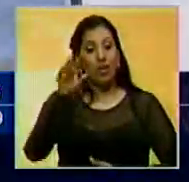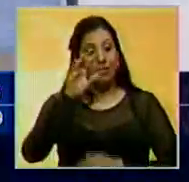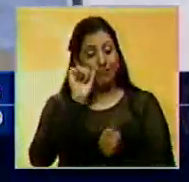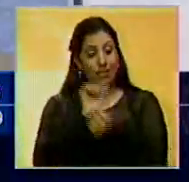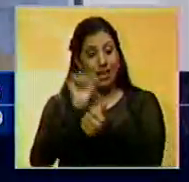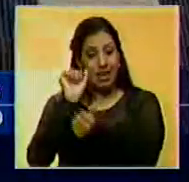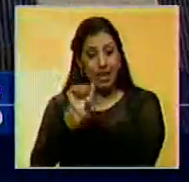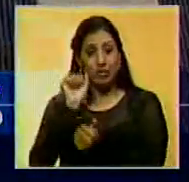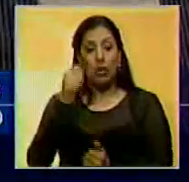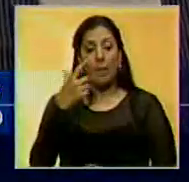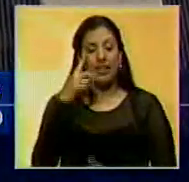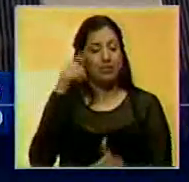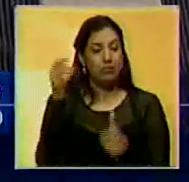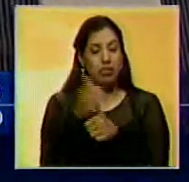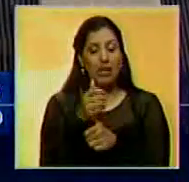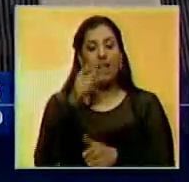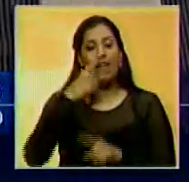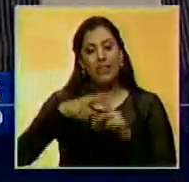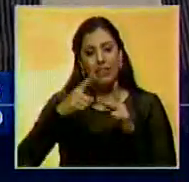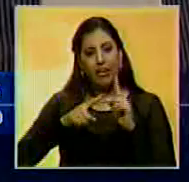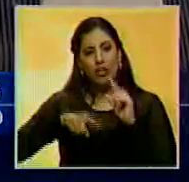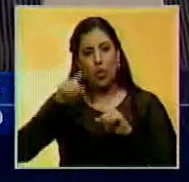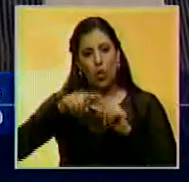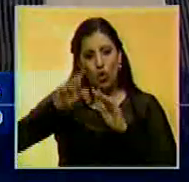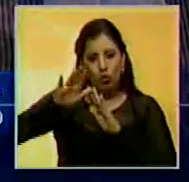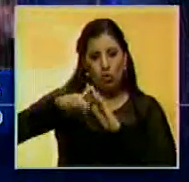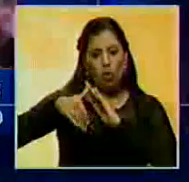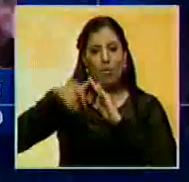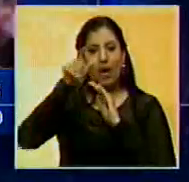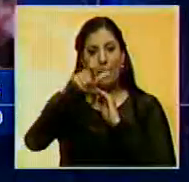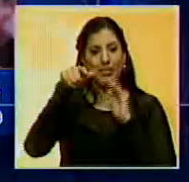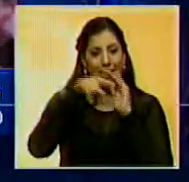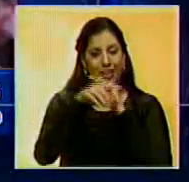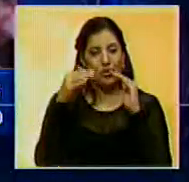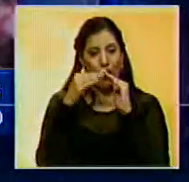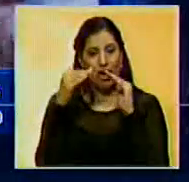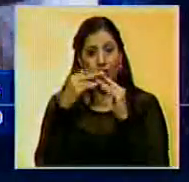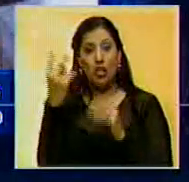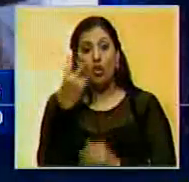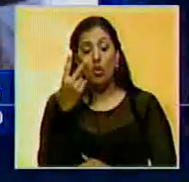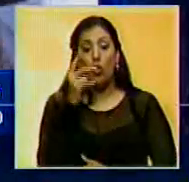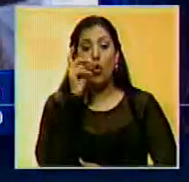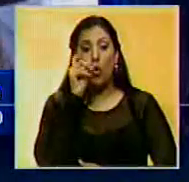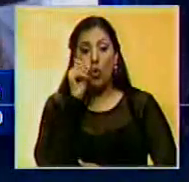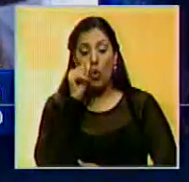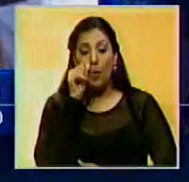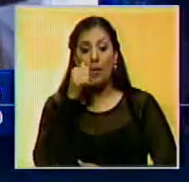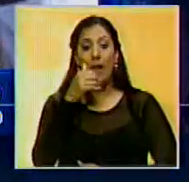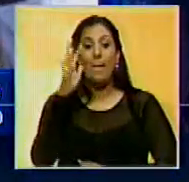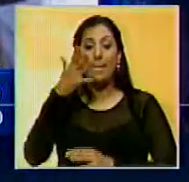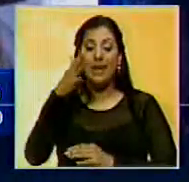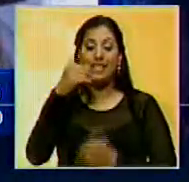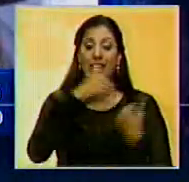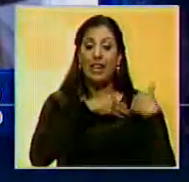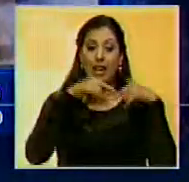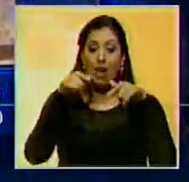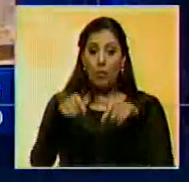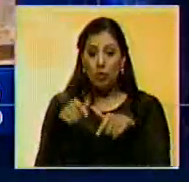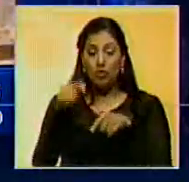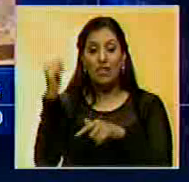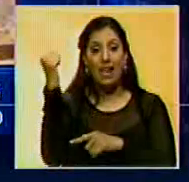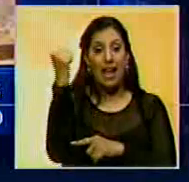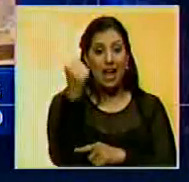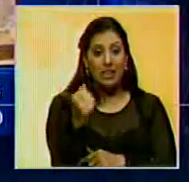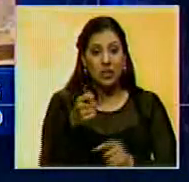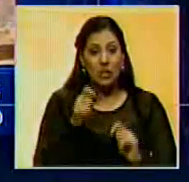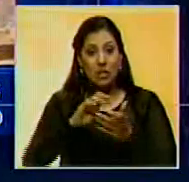las aprehensiones fueron incautados varios objetos robados a las víctimas. Ambos hombres se fueron imputados por presuntamente incurrir en